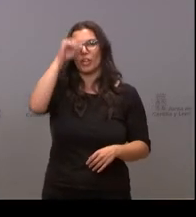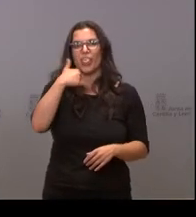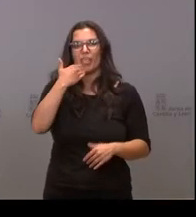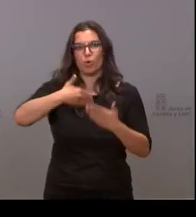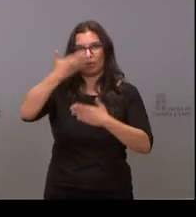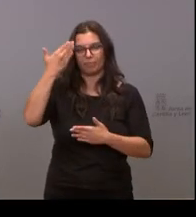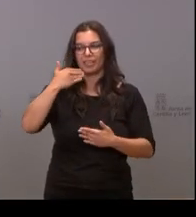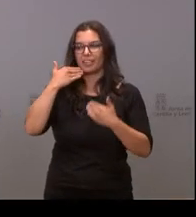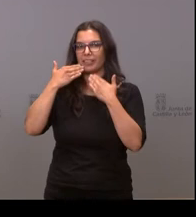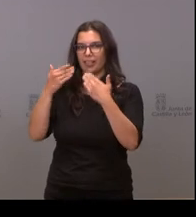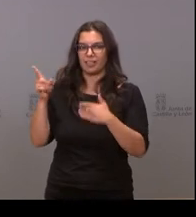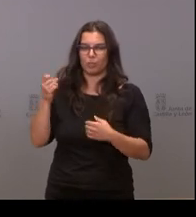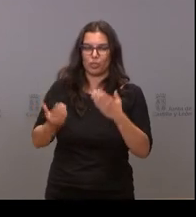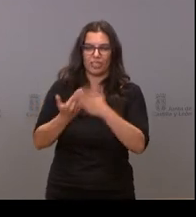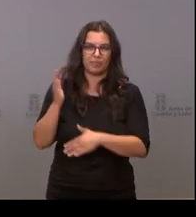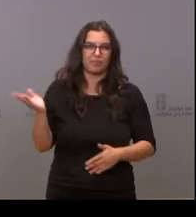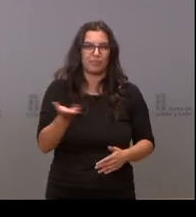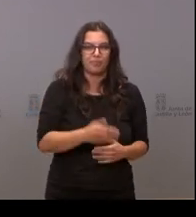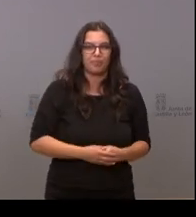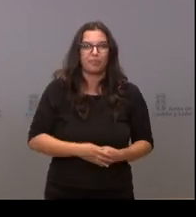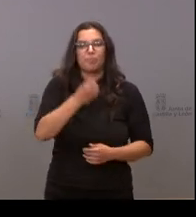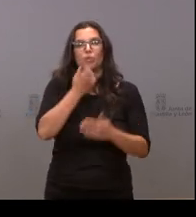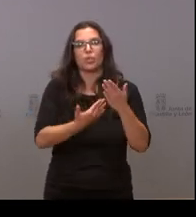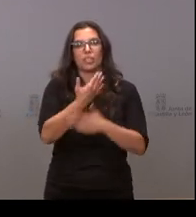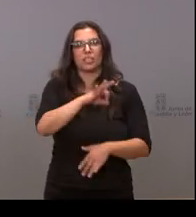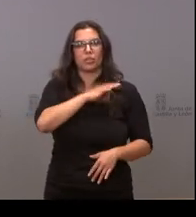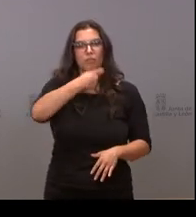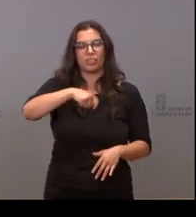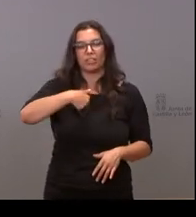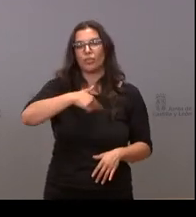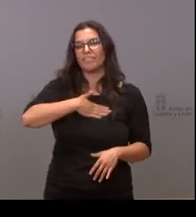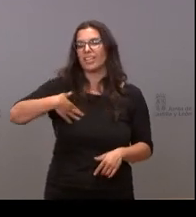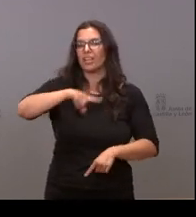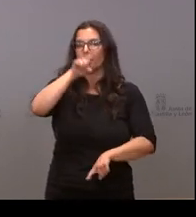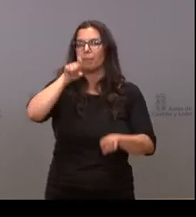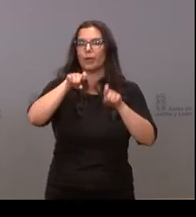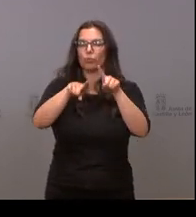Adelante, Carlos, buenos días. Buenos días, señor presidente. Yo le quería preguntar